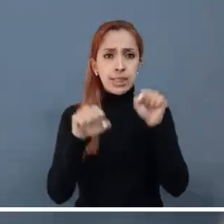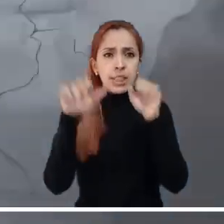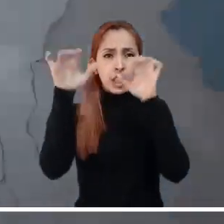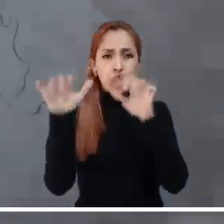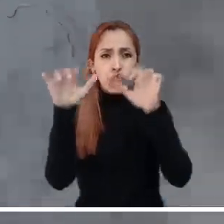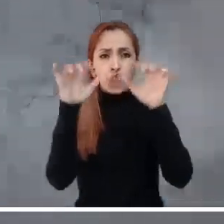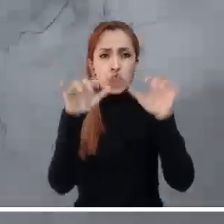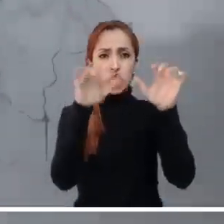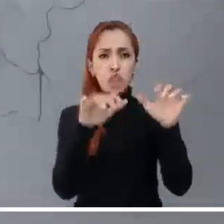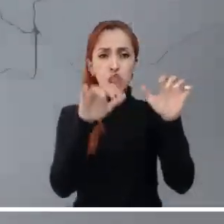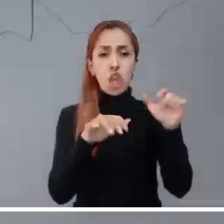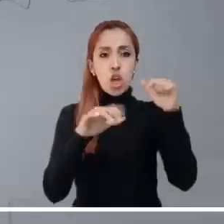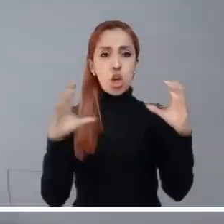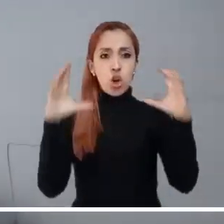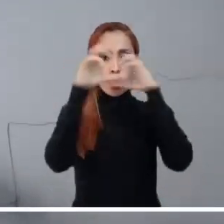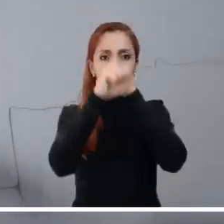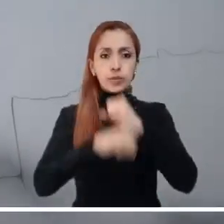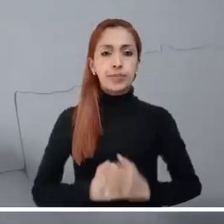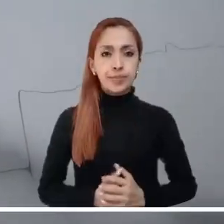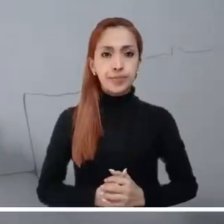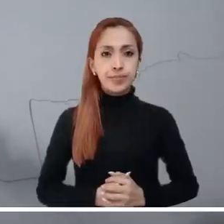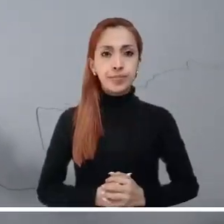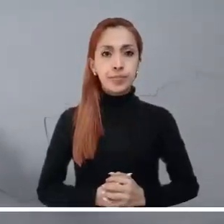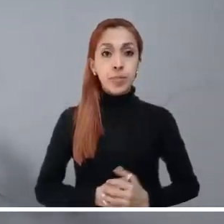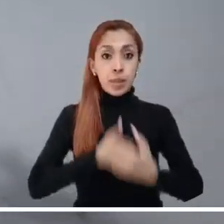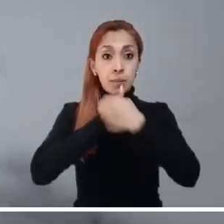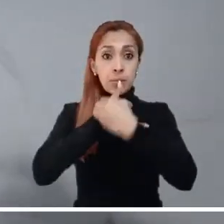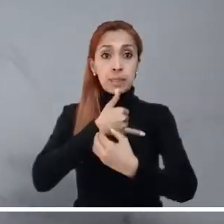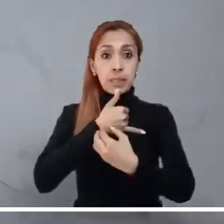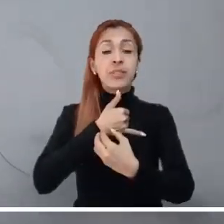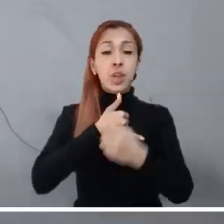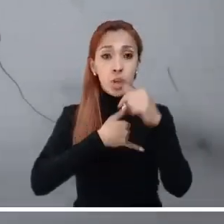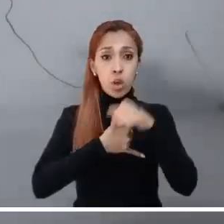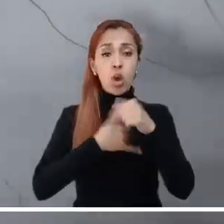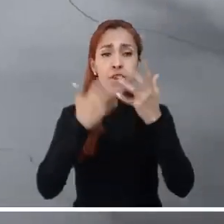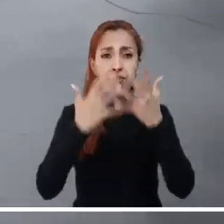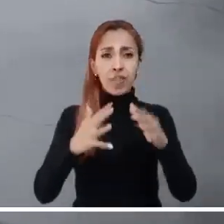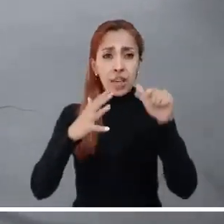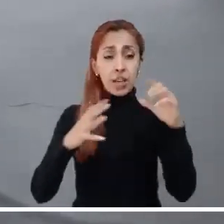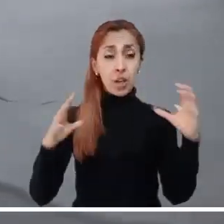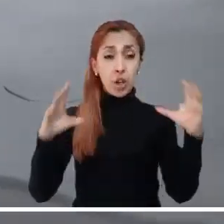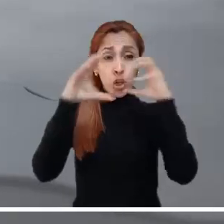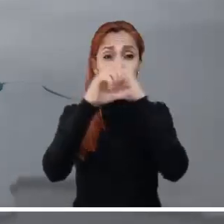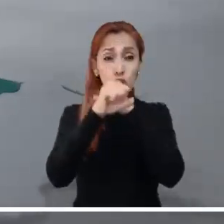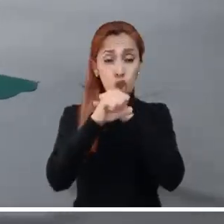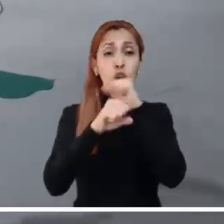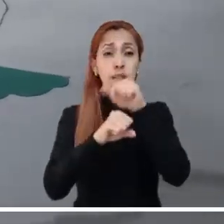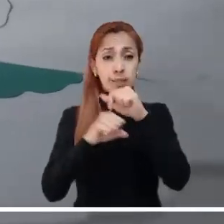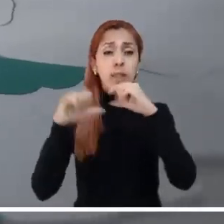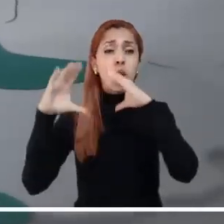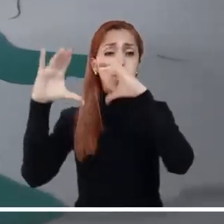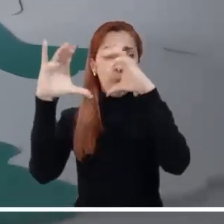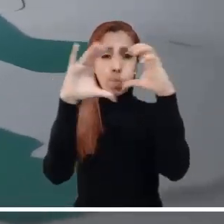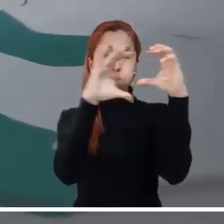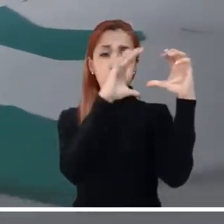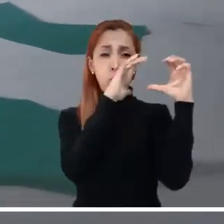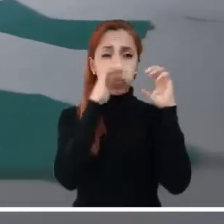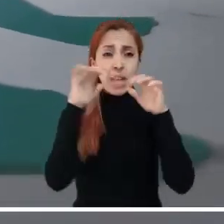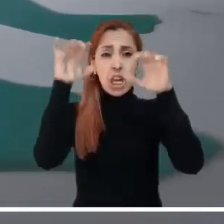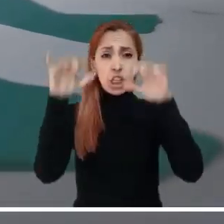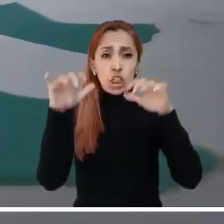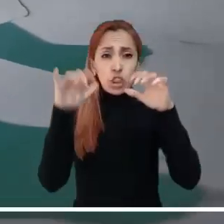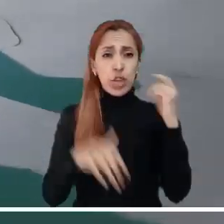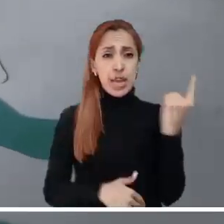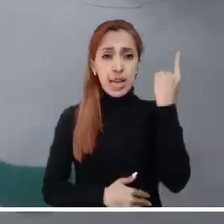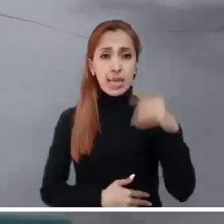durante las horas de la noche. El Pacífico cierra esta jornada con bastante nubosidad y con lluvias generalizadas.